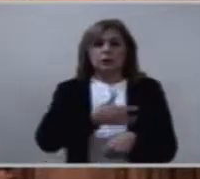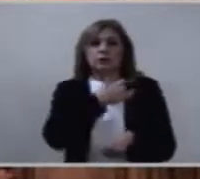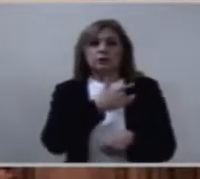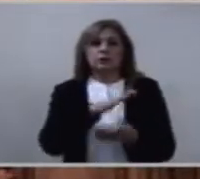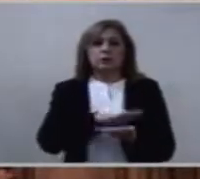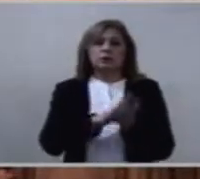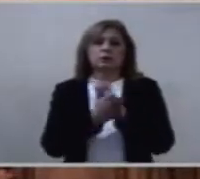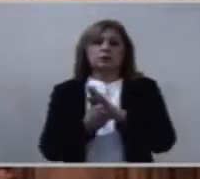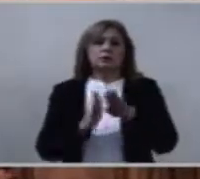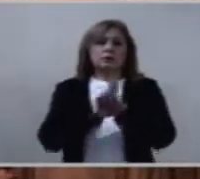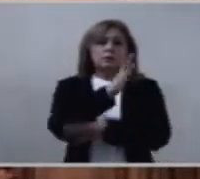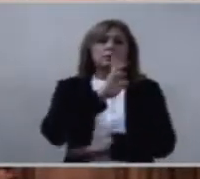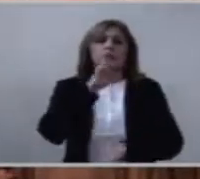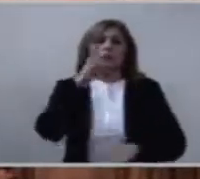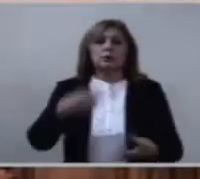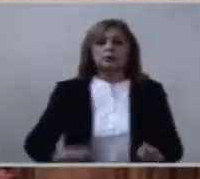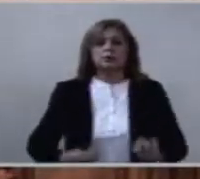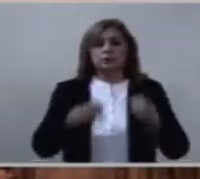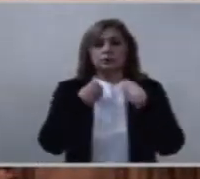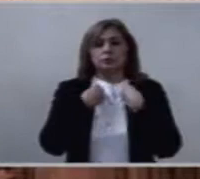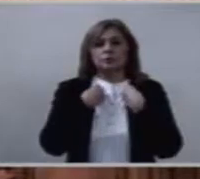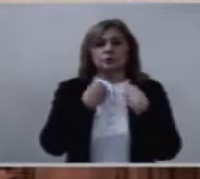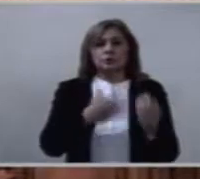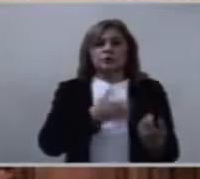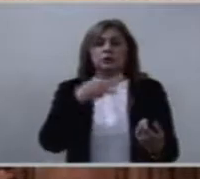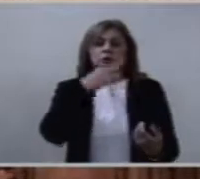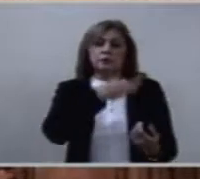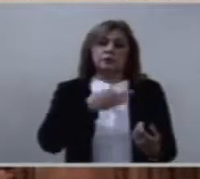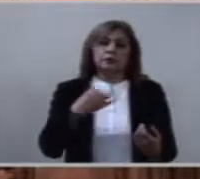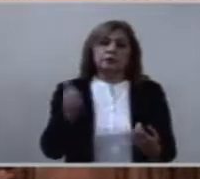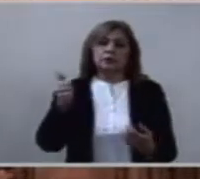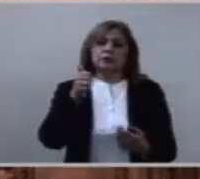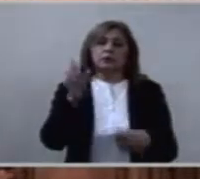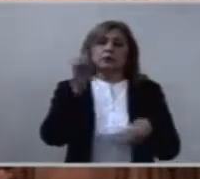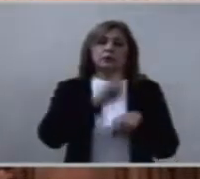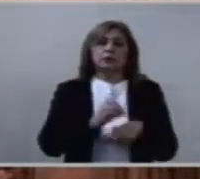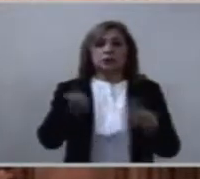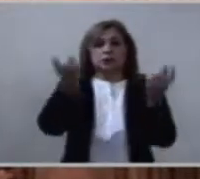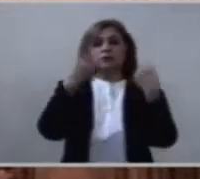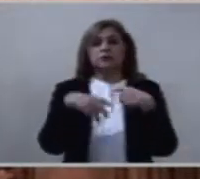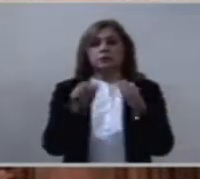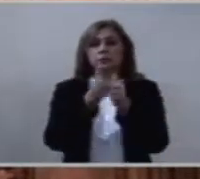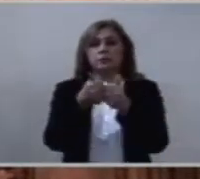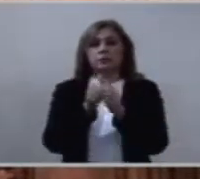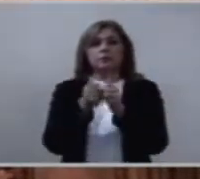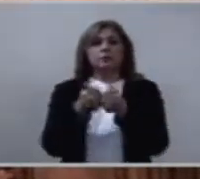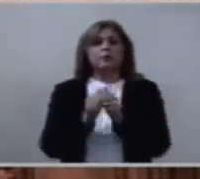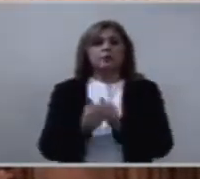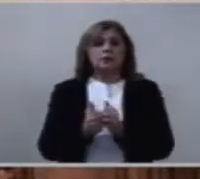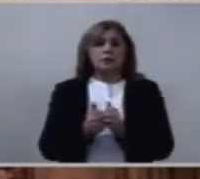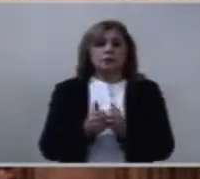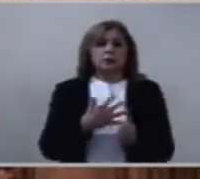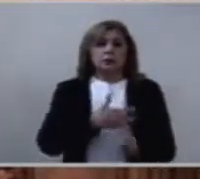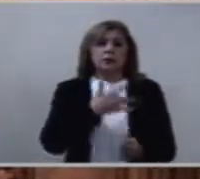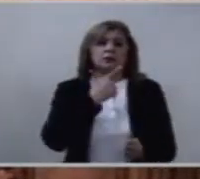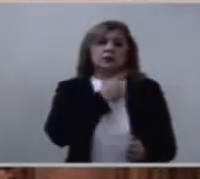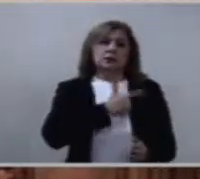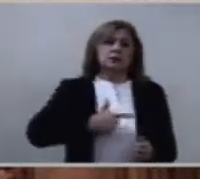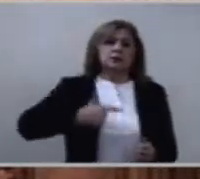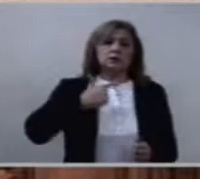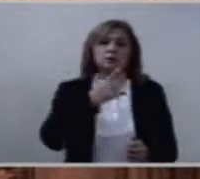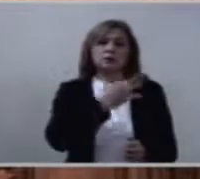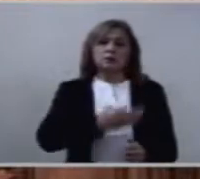que les dé siempre el pan de cada día, que les dé el gozo de vivir